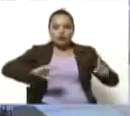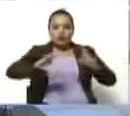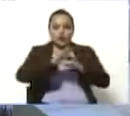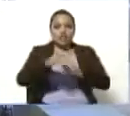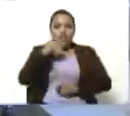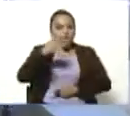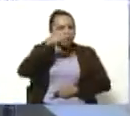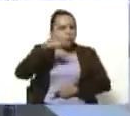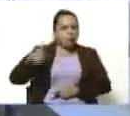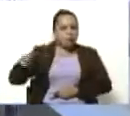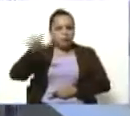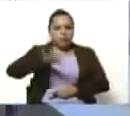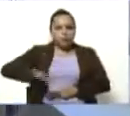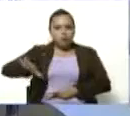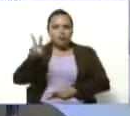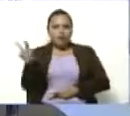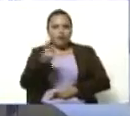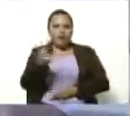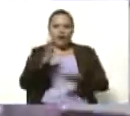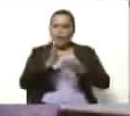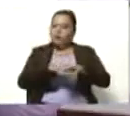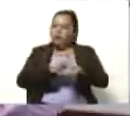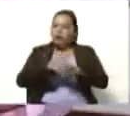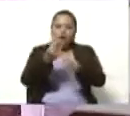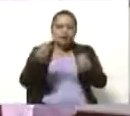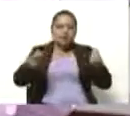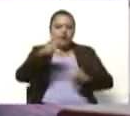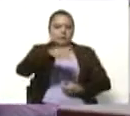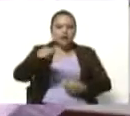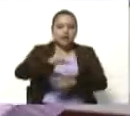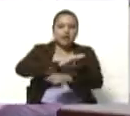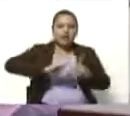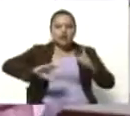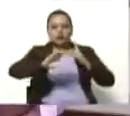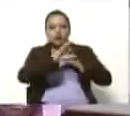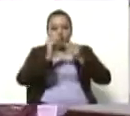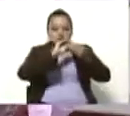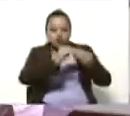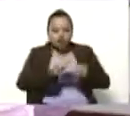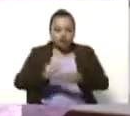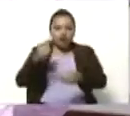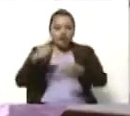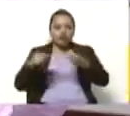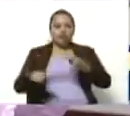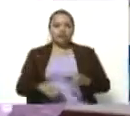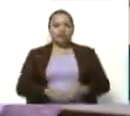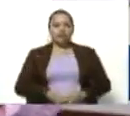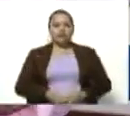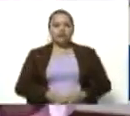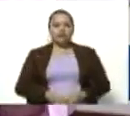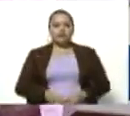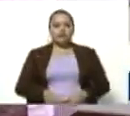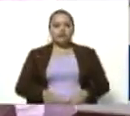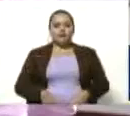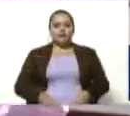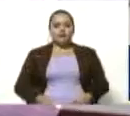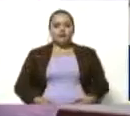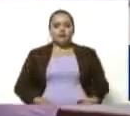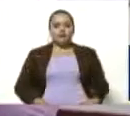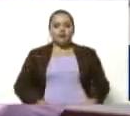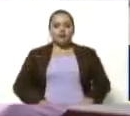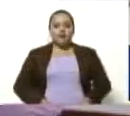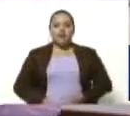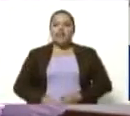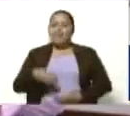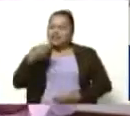venezolano porque nosotros tenemos muchos cultores, culturas, creadores y creadores que, bueno, siempre están activos,